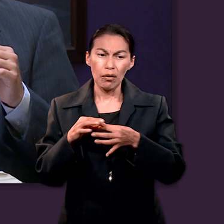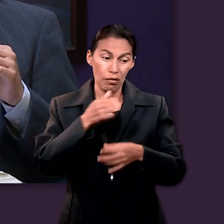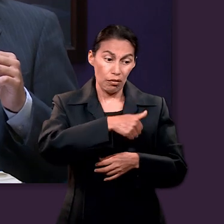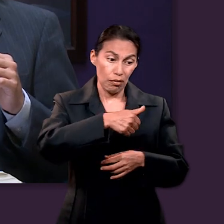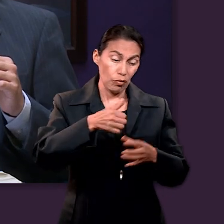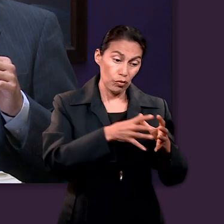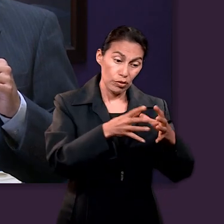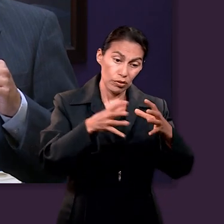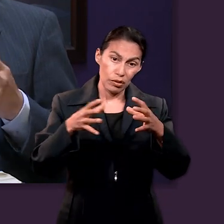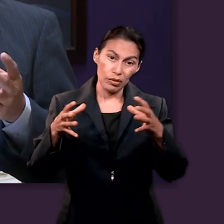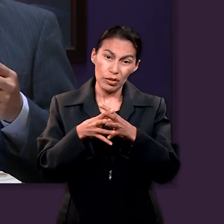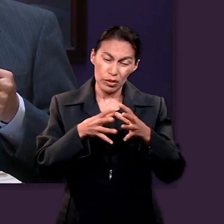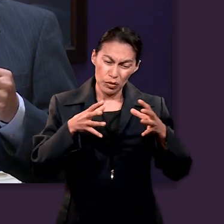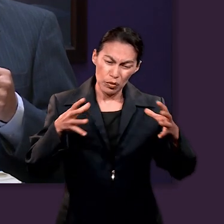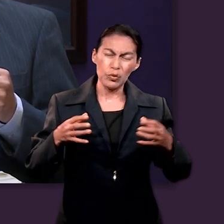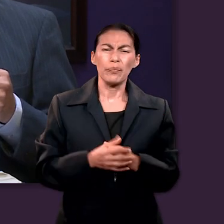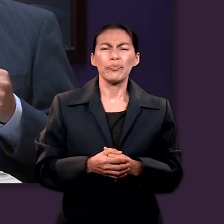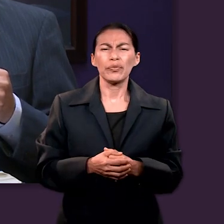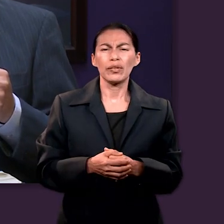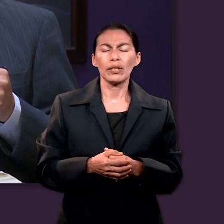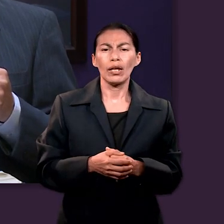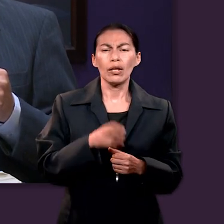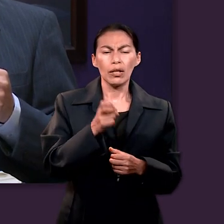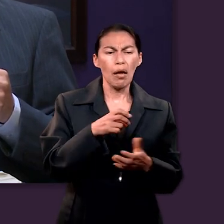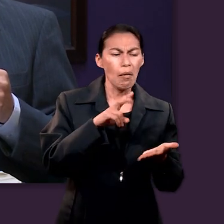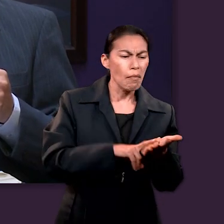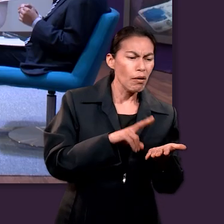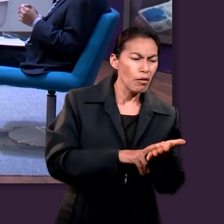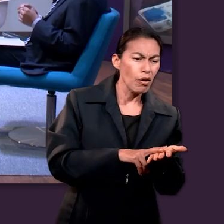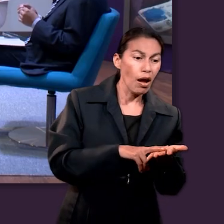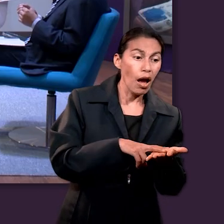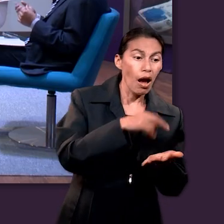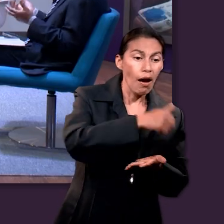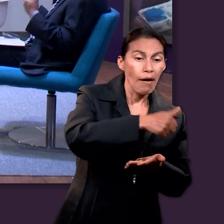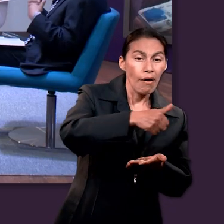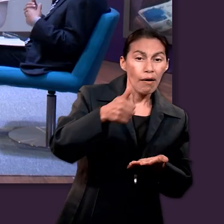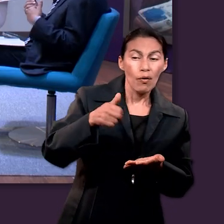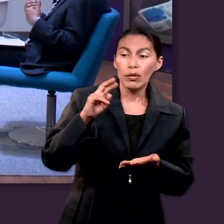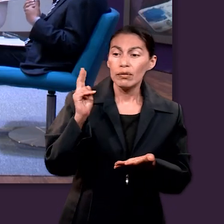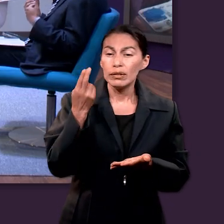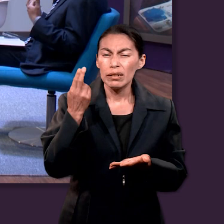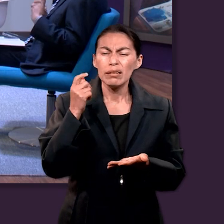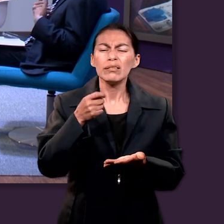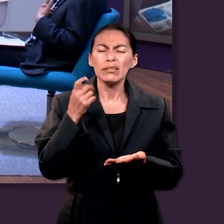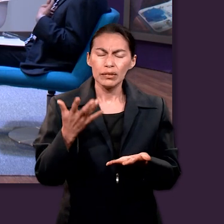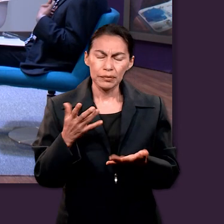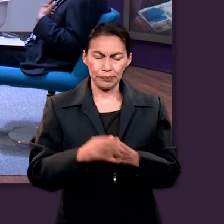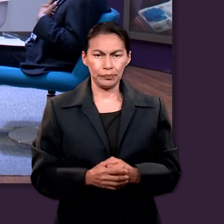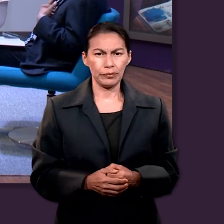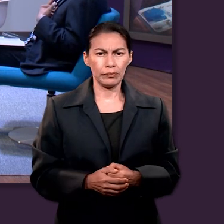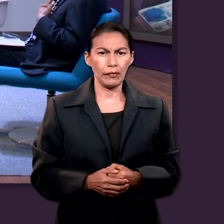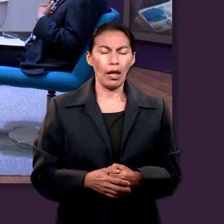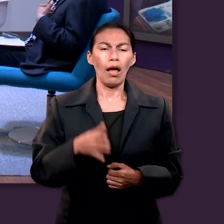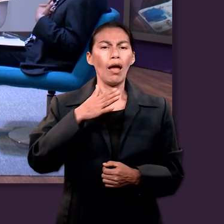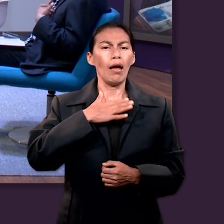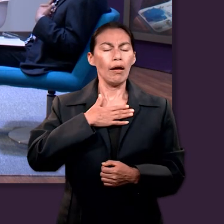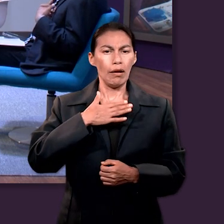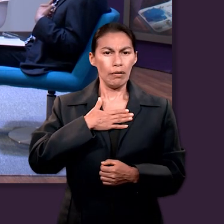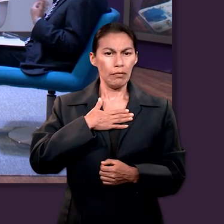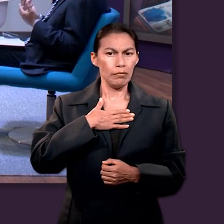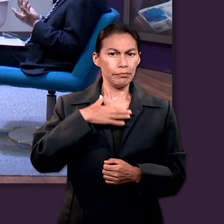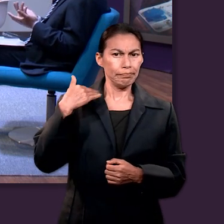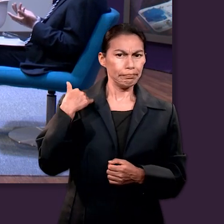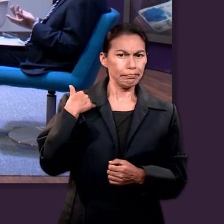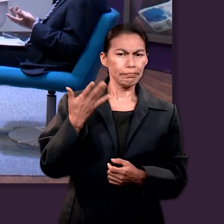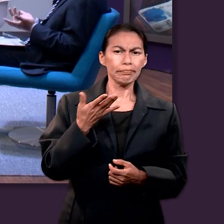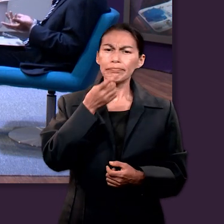que ver con los valores que tienen las instituciones. Entonces resulta que me dijeron a mí que